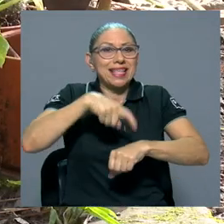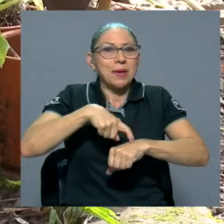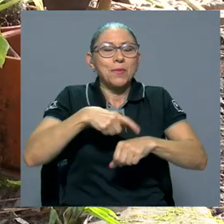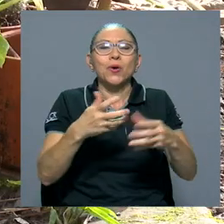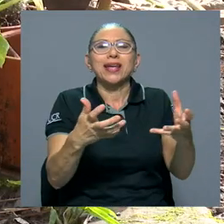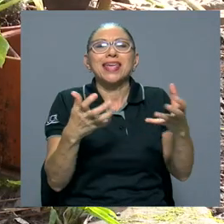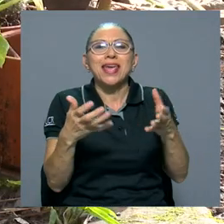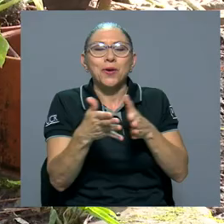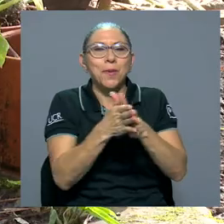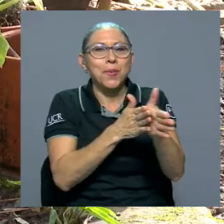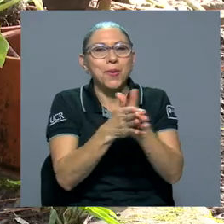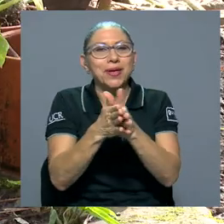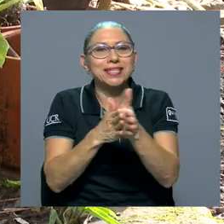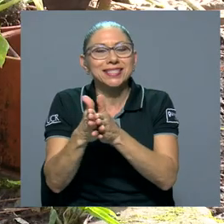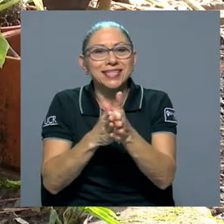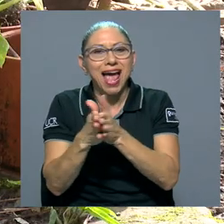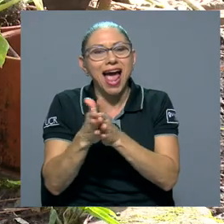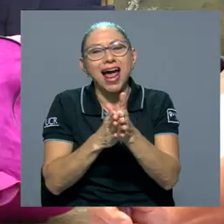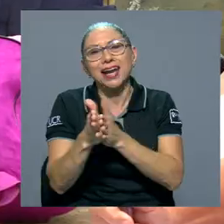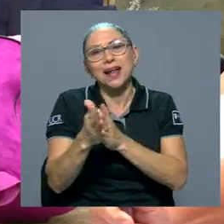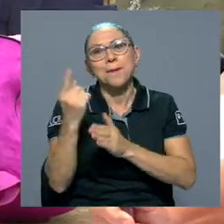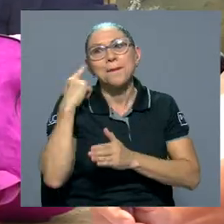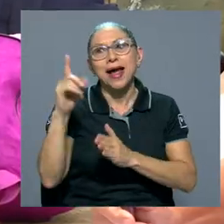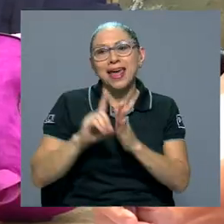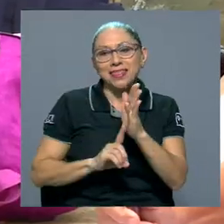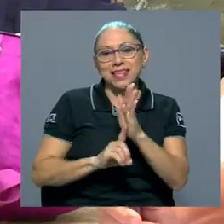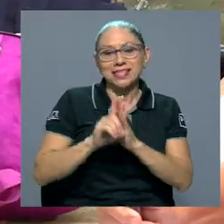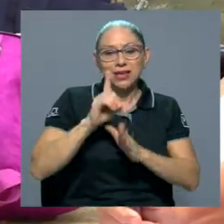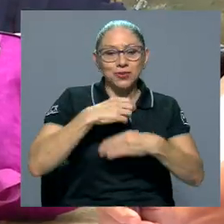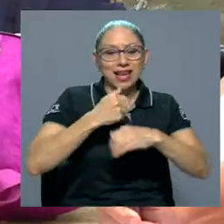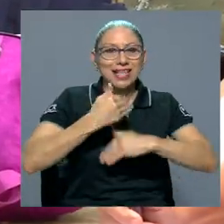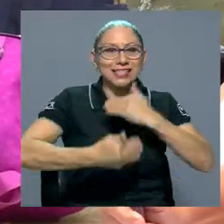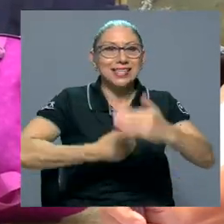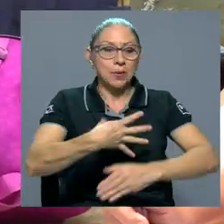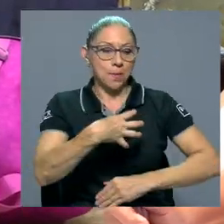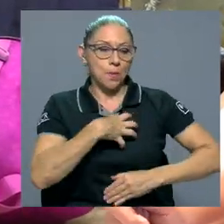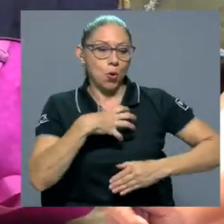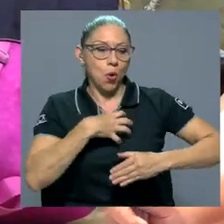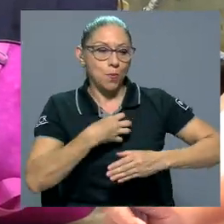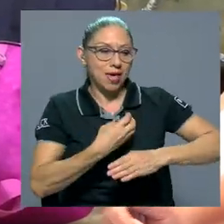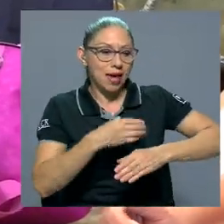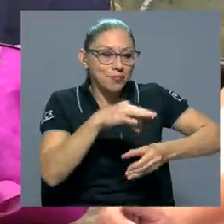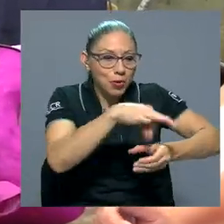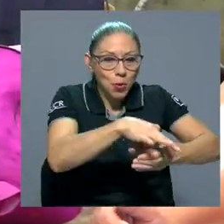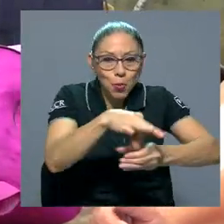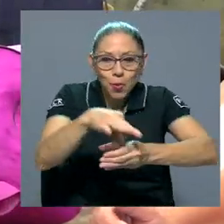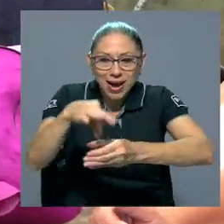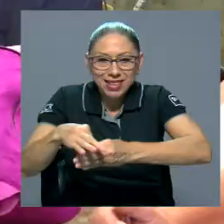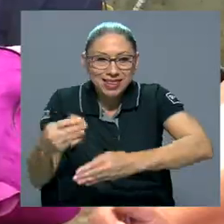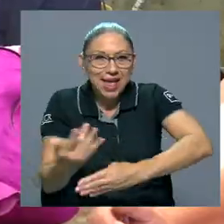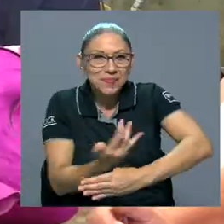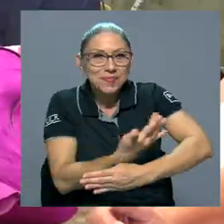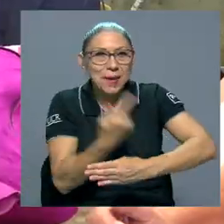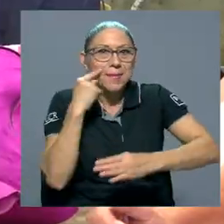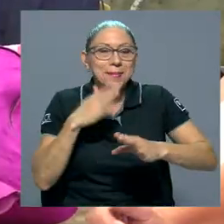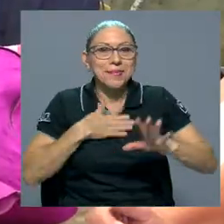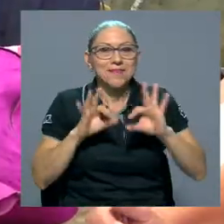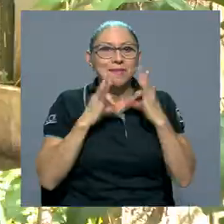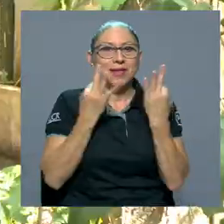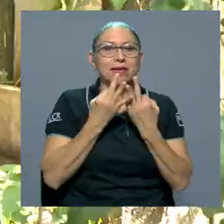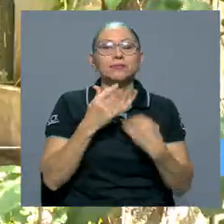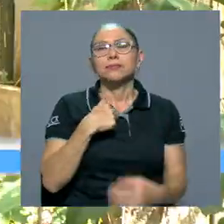para desarrollar mi propia huerta en mi entorno familiar.